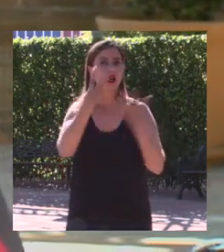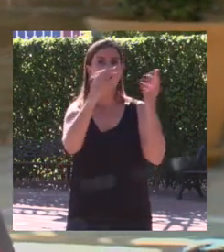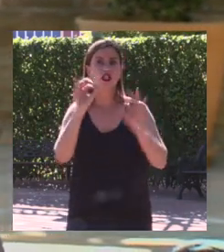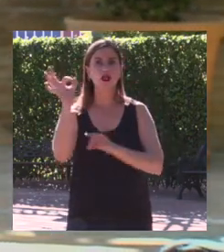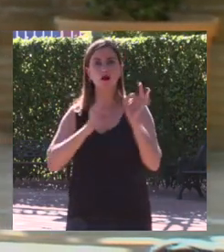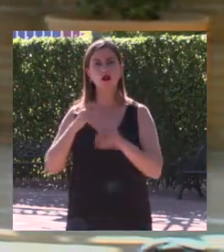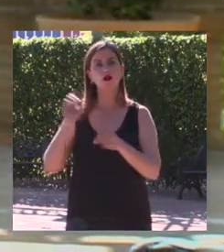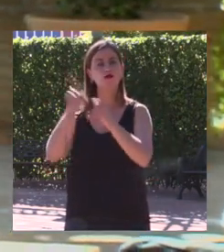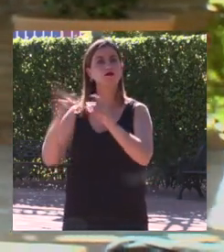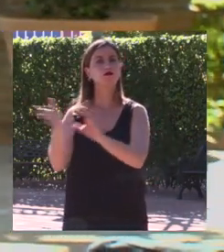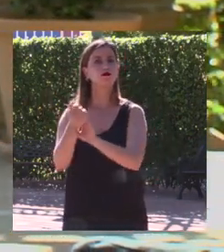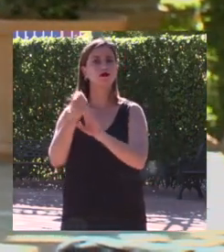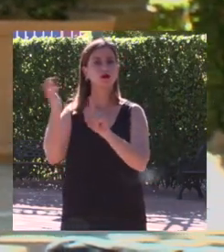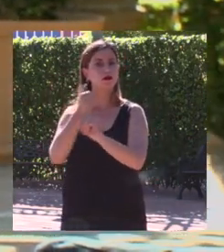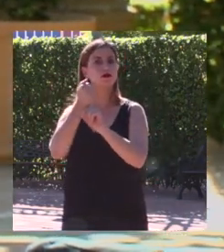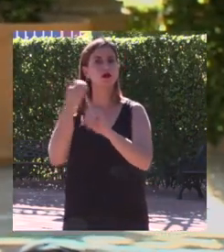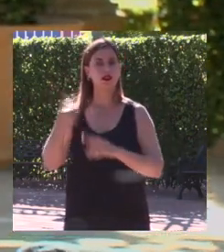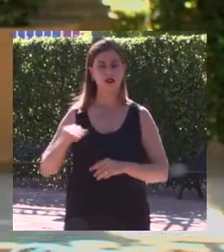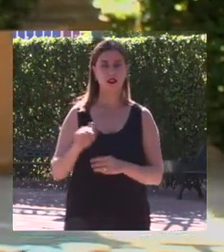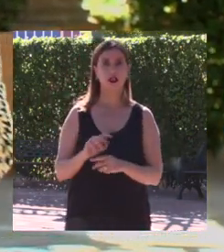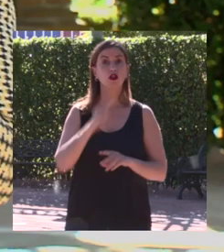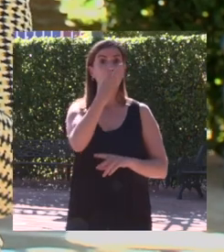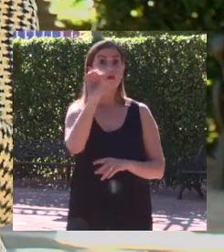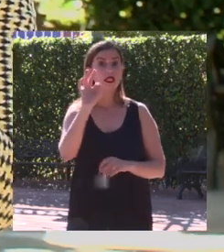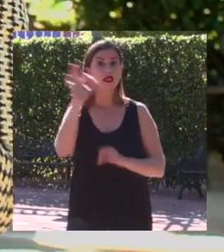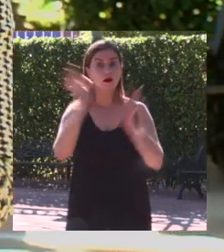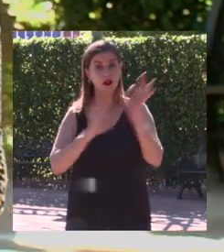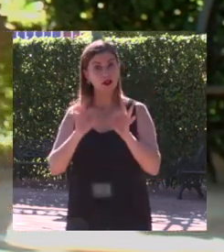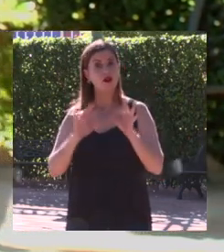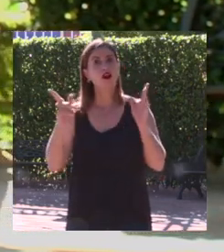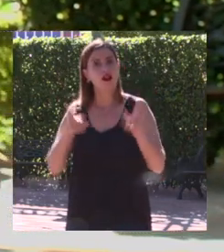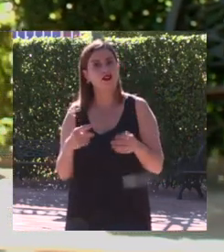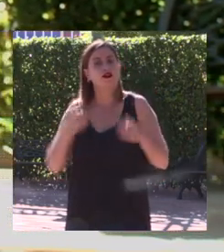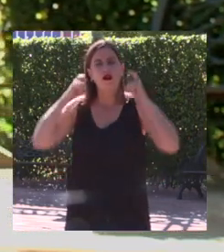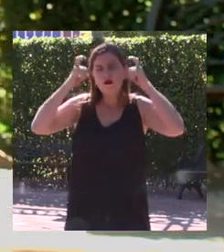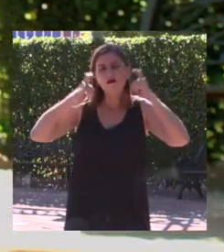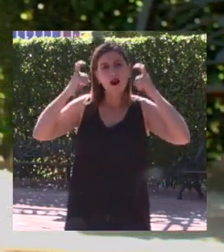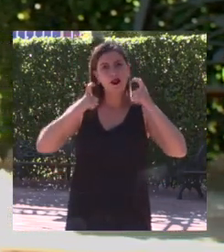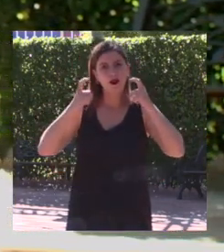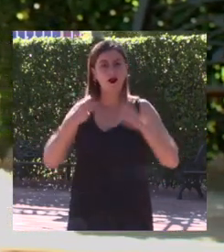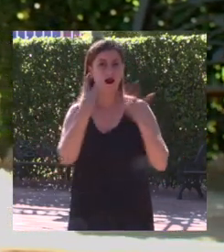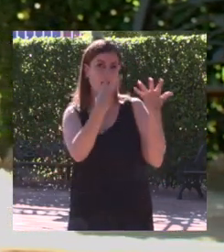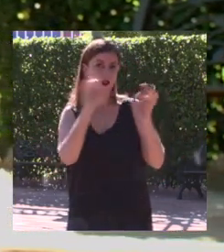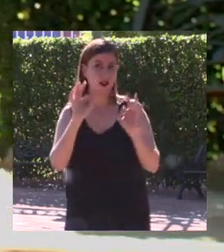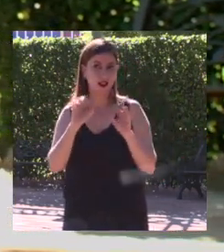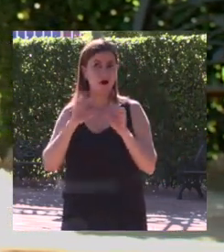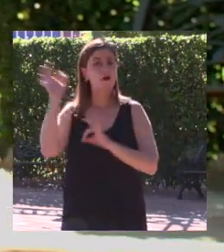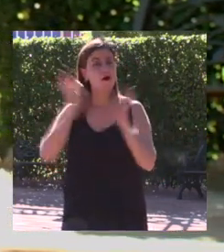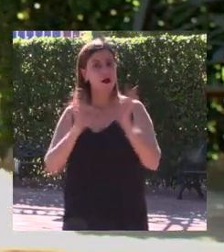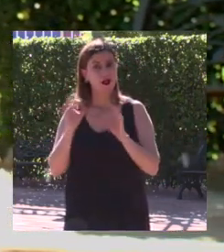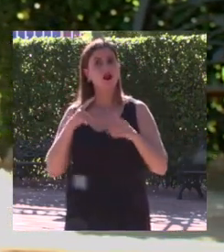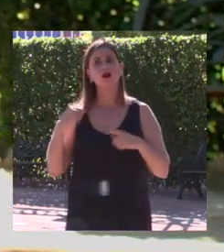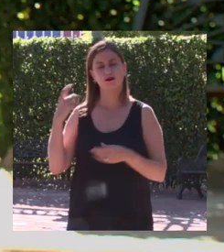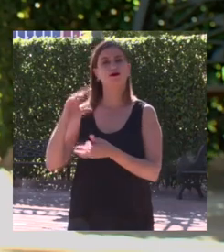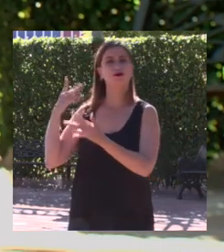80% lo hemos conseguido y ese otro 20% que nos llevará el 80% de nuestro esfuerzo o sea que va